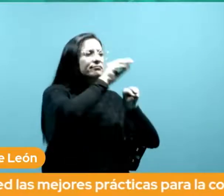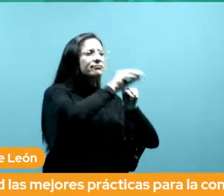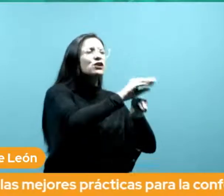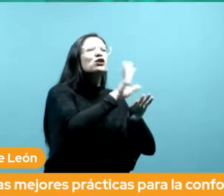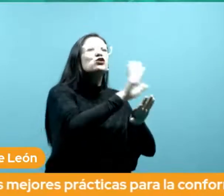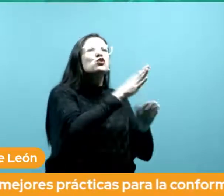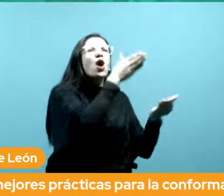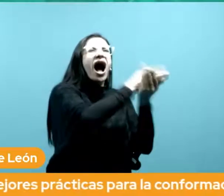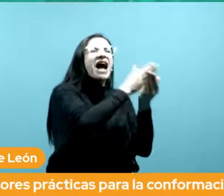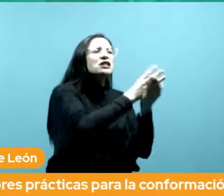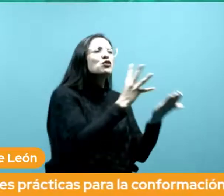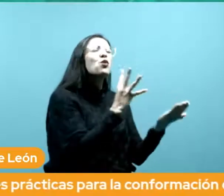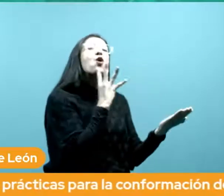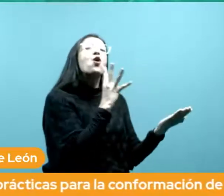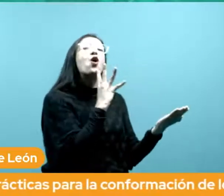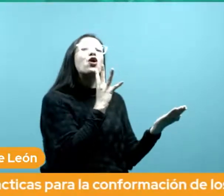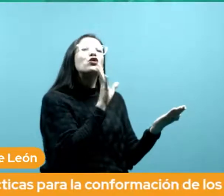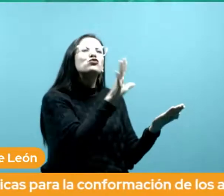étnicos?